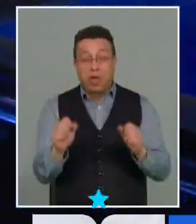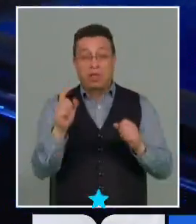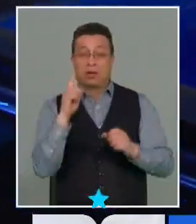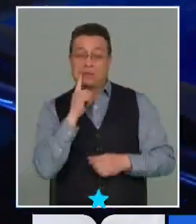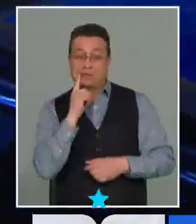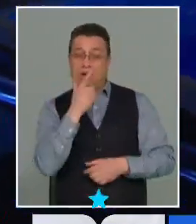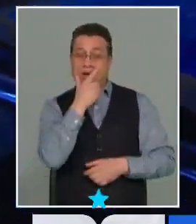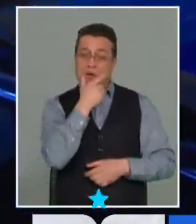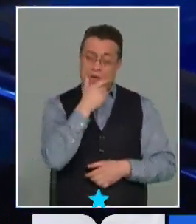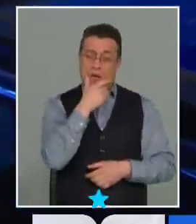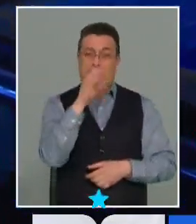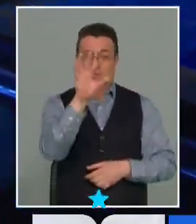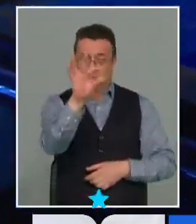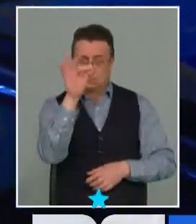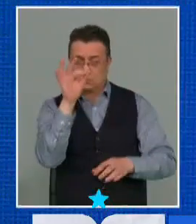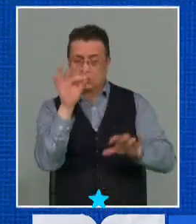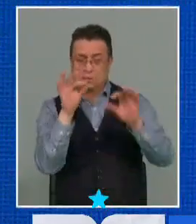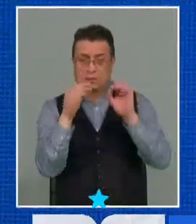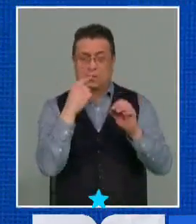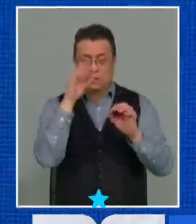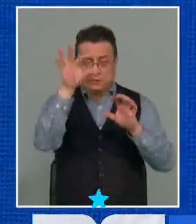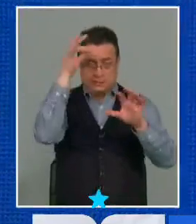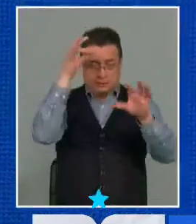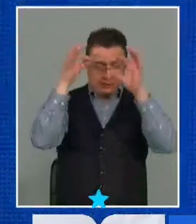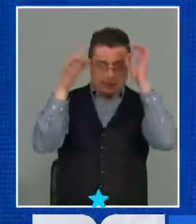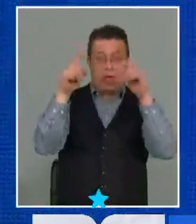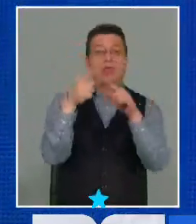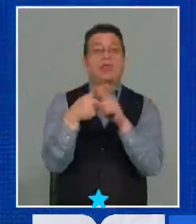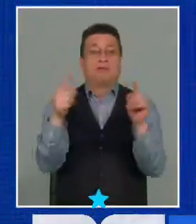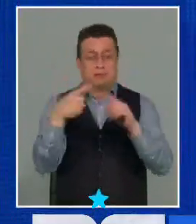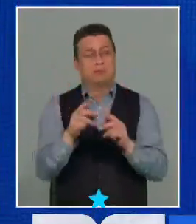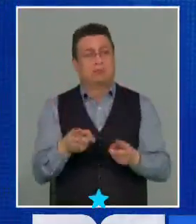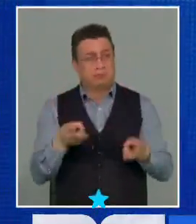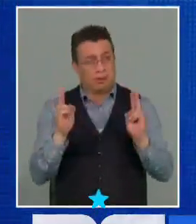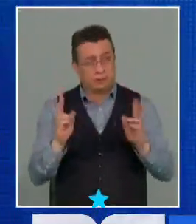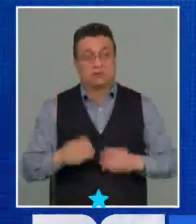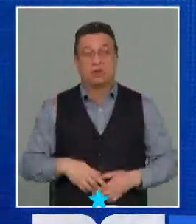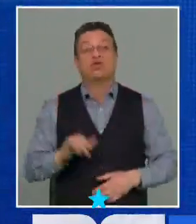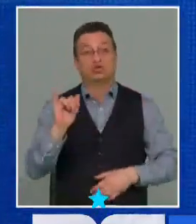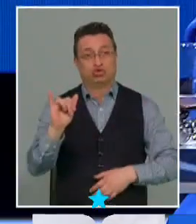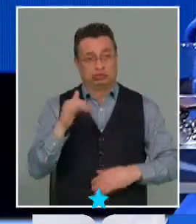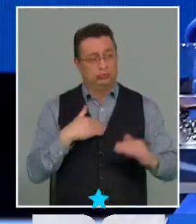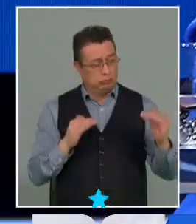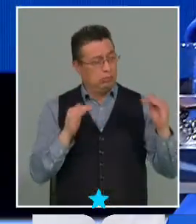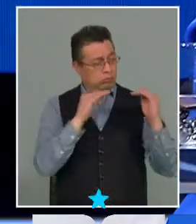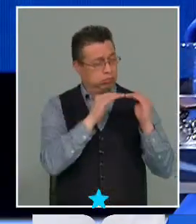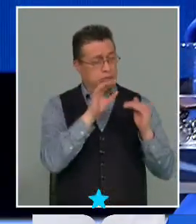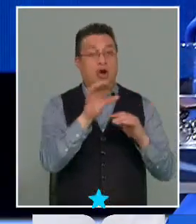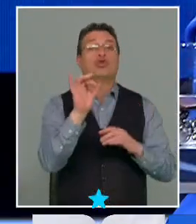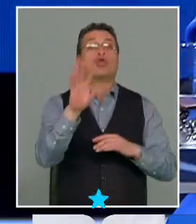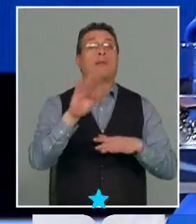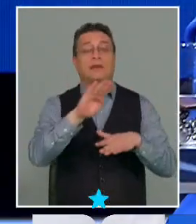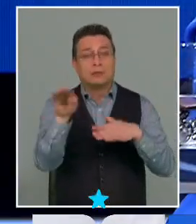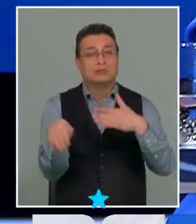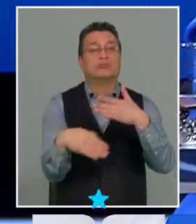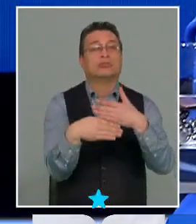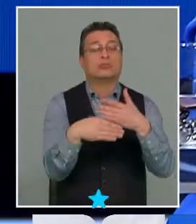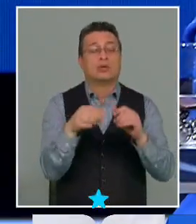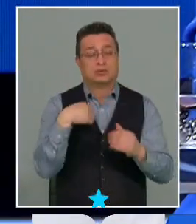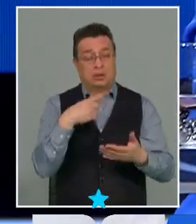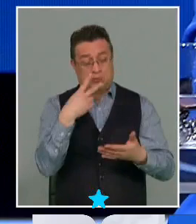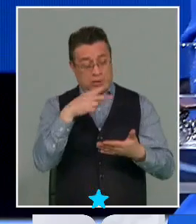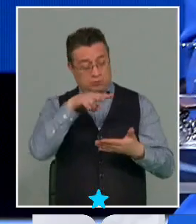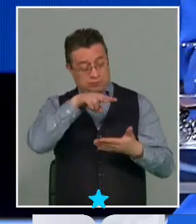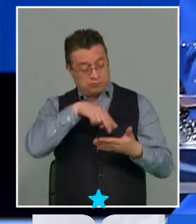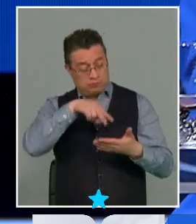Camilo, perfectamente interpretaciones diferentes. Tomás. Sí, coincidió con Marisol. Solo agregaría que si uno mira el texto,